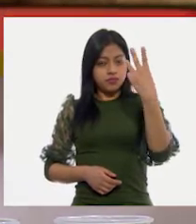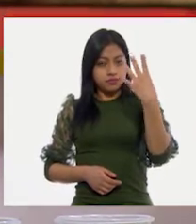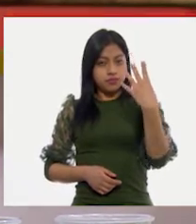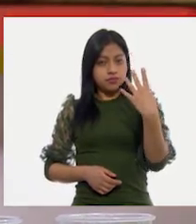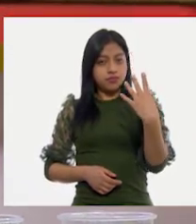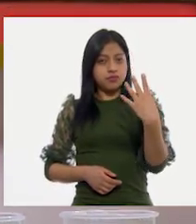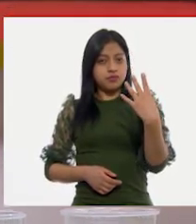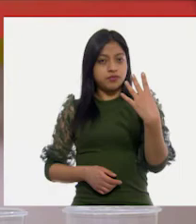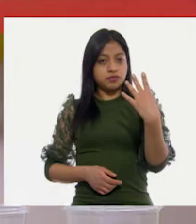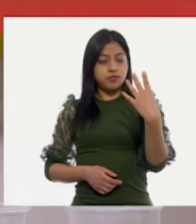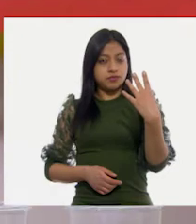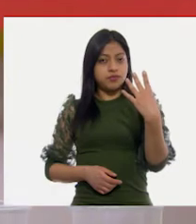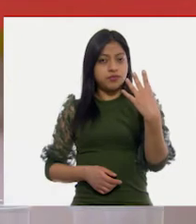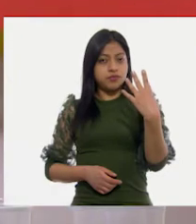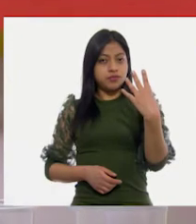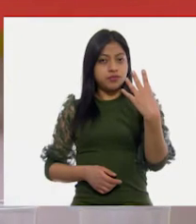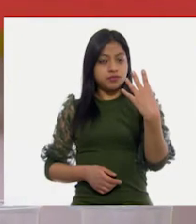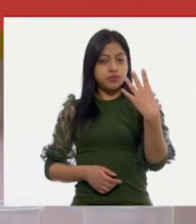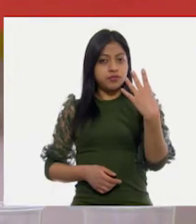Cuatro...